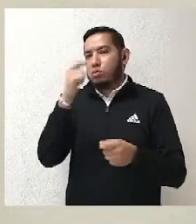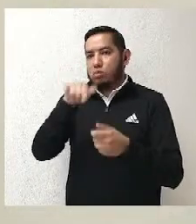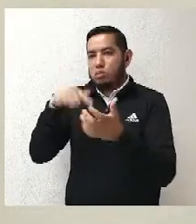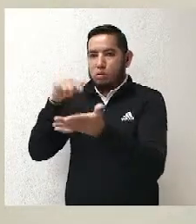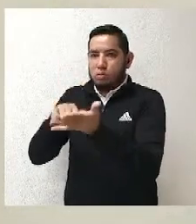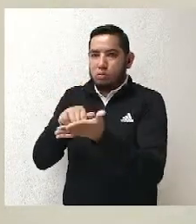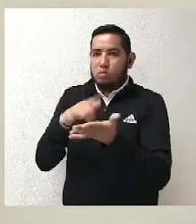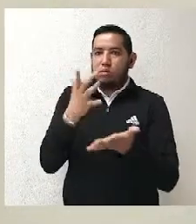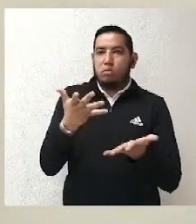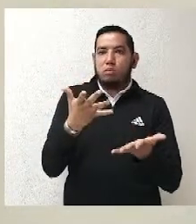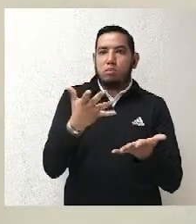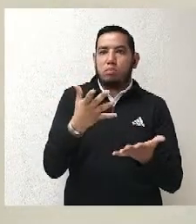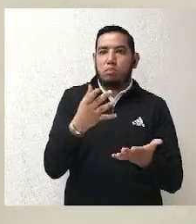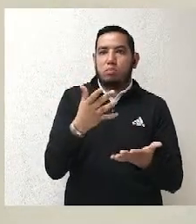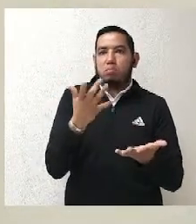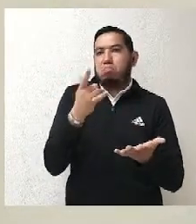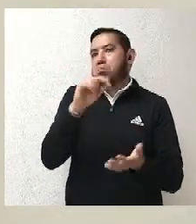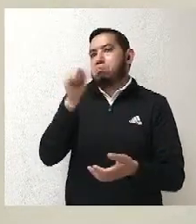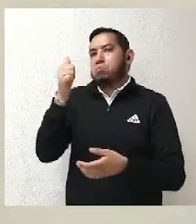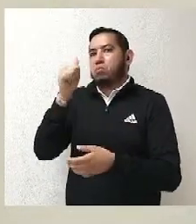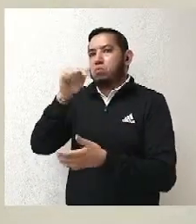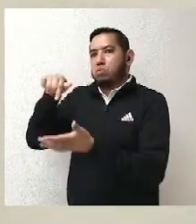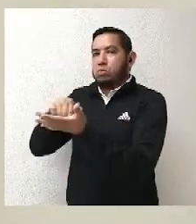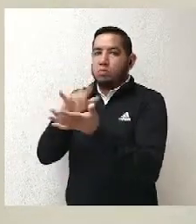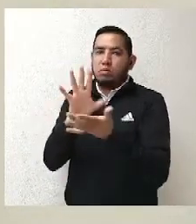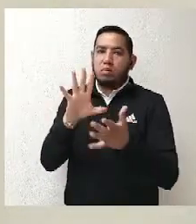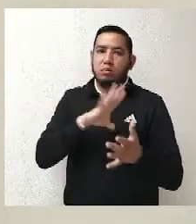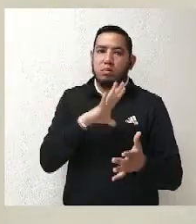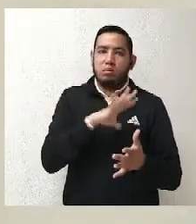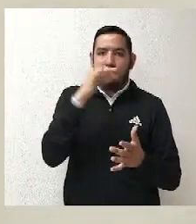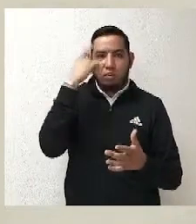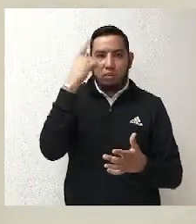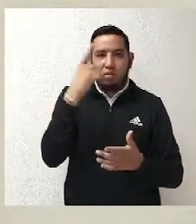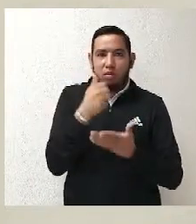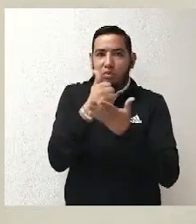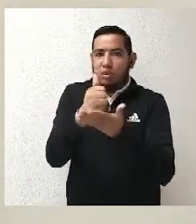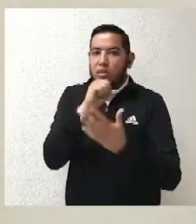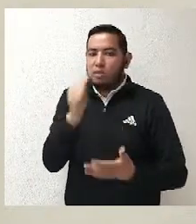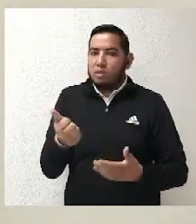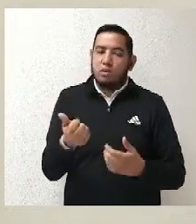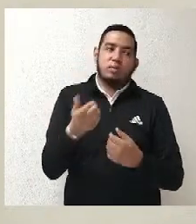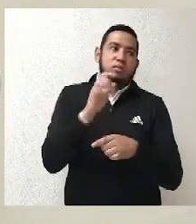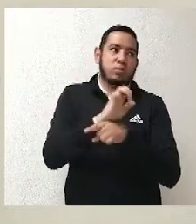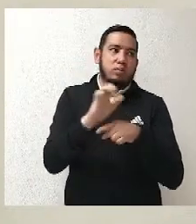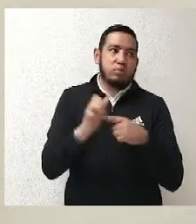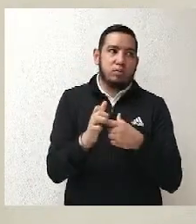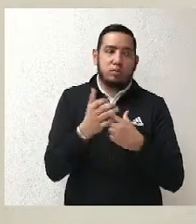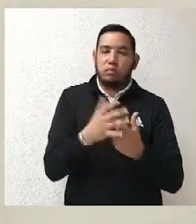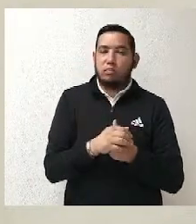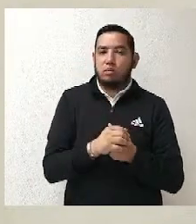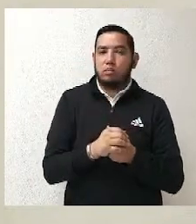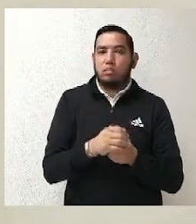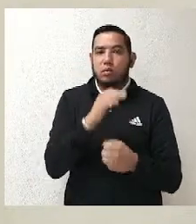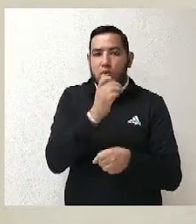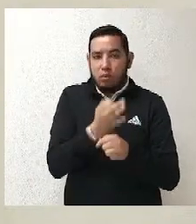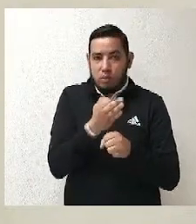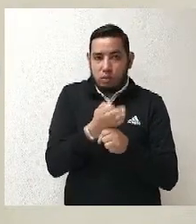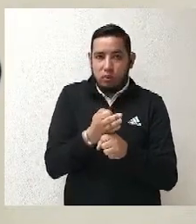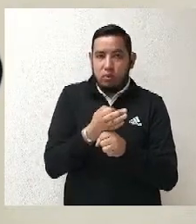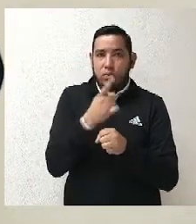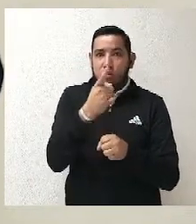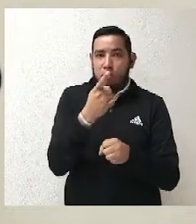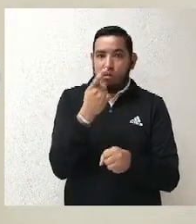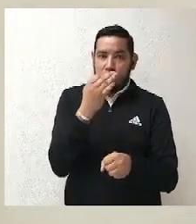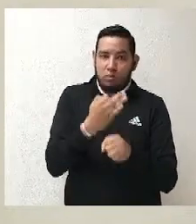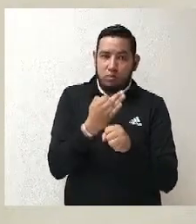el electorado, inclusive no hay tales nombramientos, no estamos hablando de los órganos formalmente